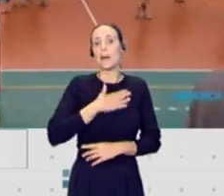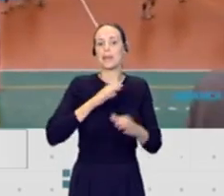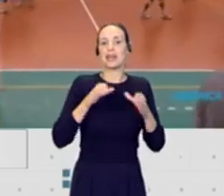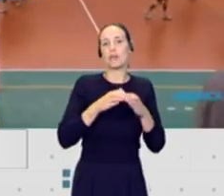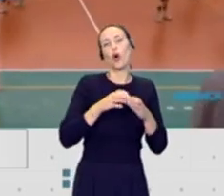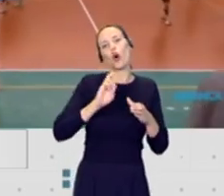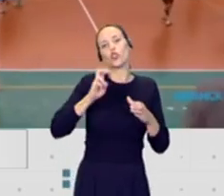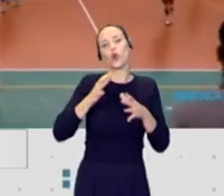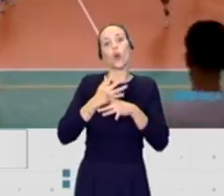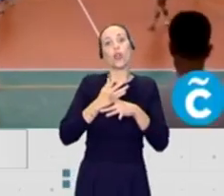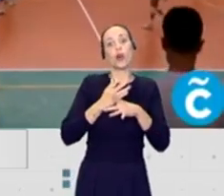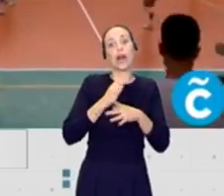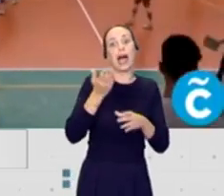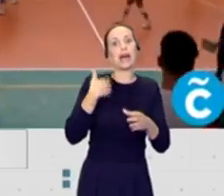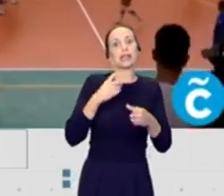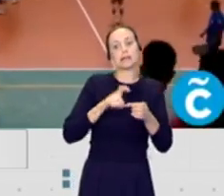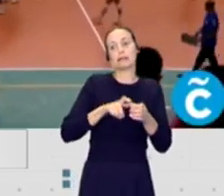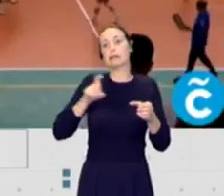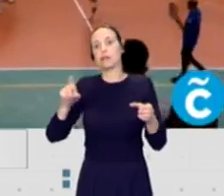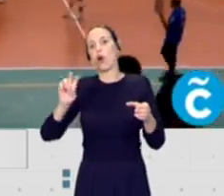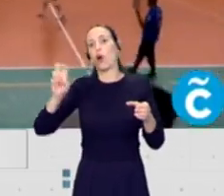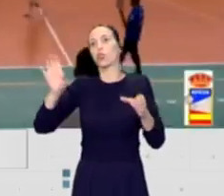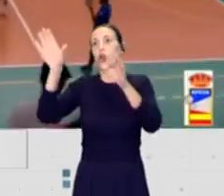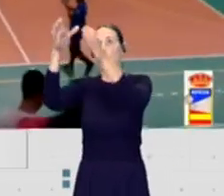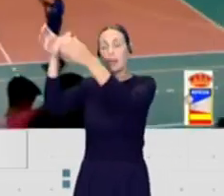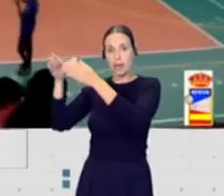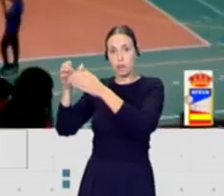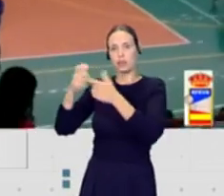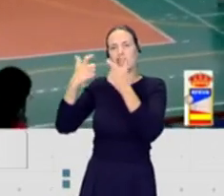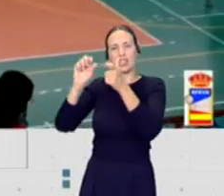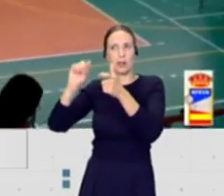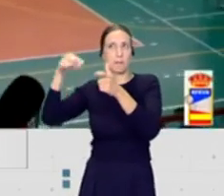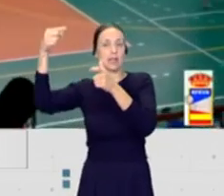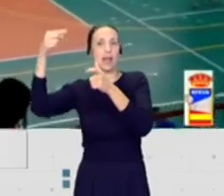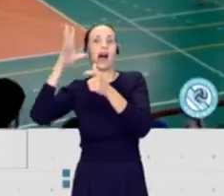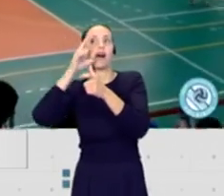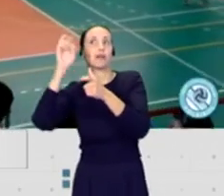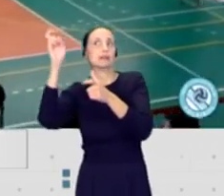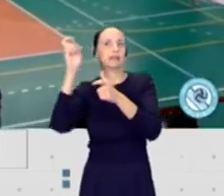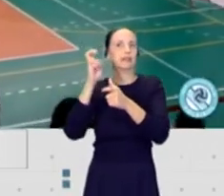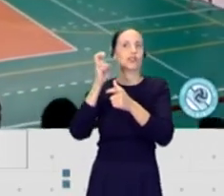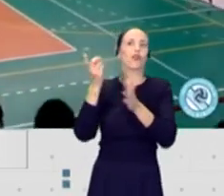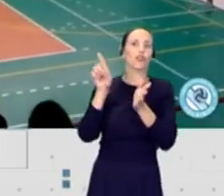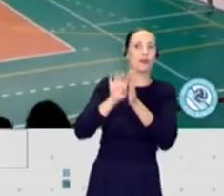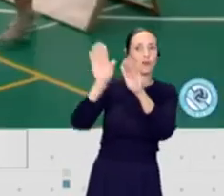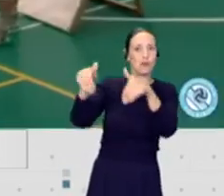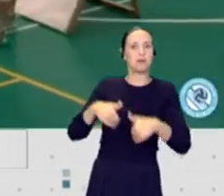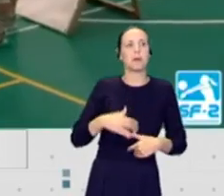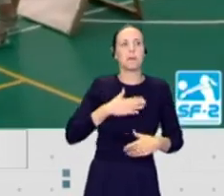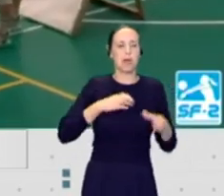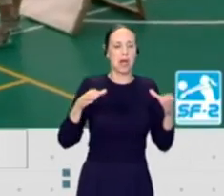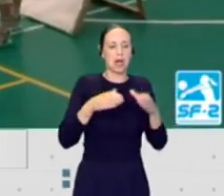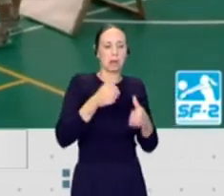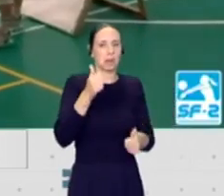movido a otros equipos de categoría superior. Este año los hemos un poquito rescatado. Y la verdad que hemos formado una buena plantilla, competitiva, y de momento